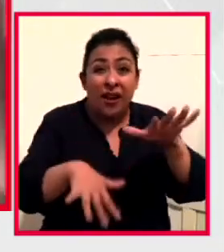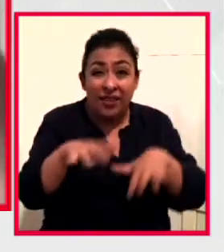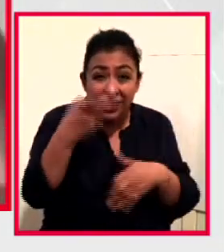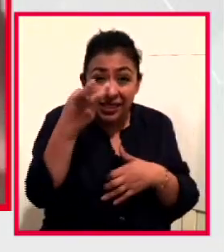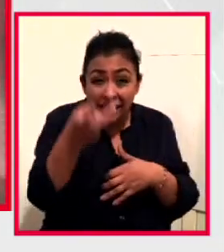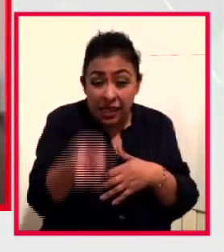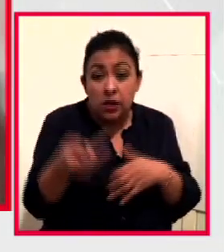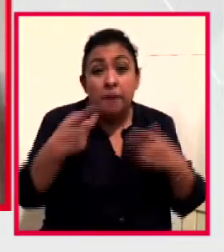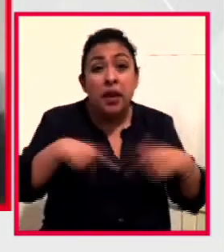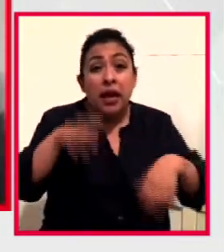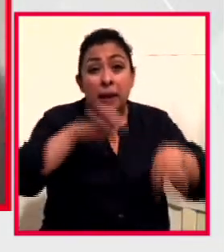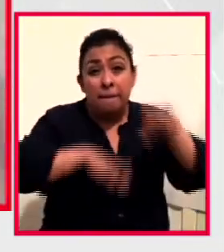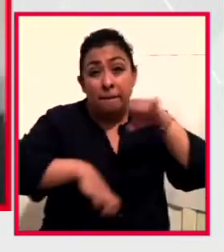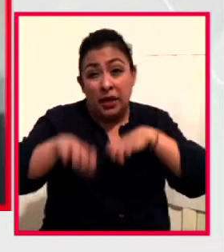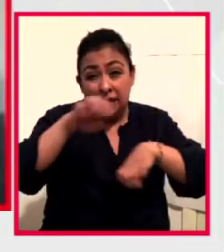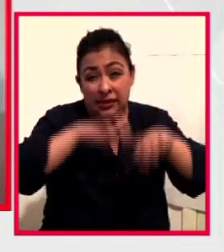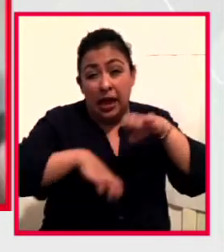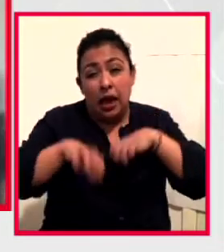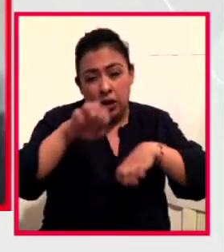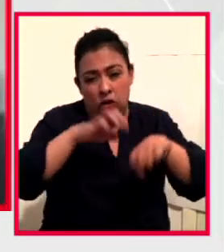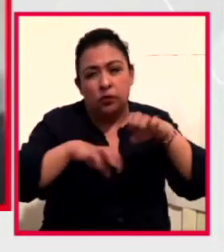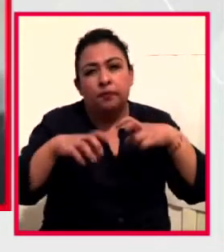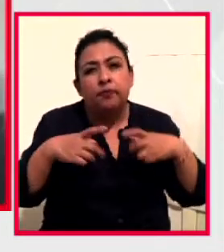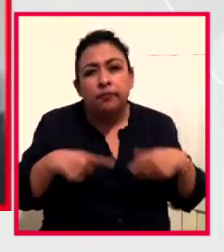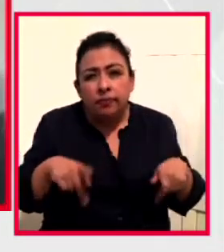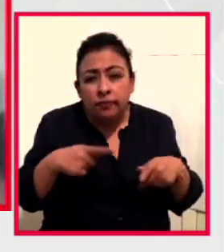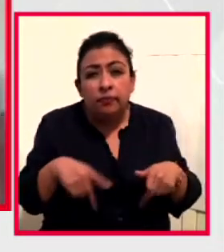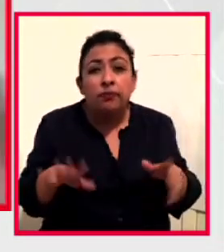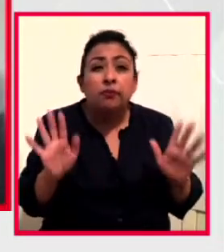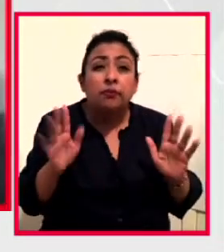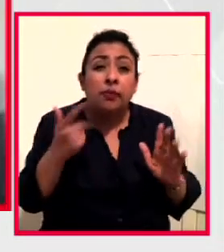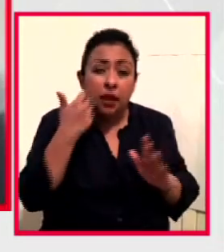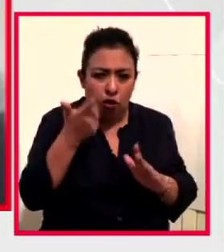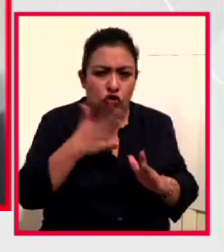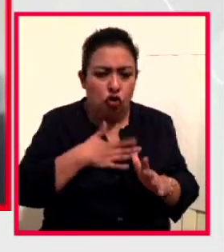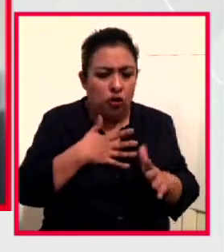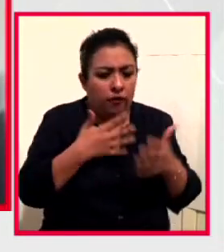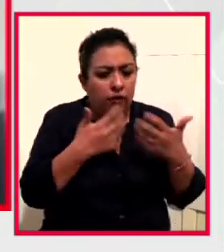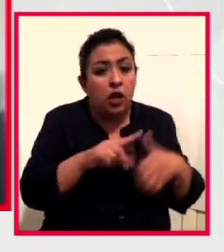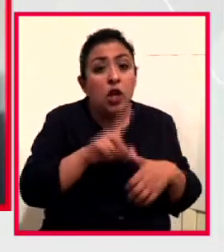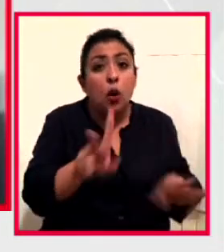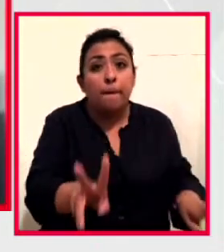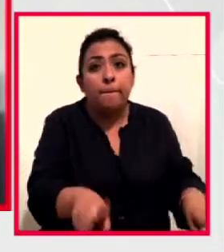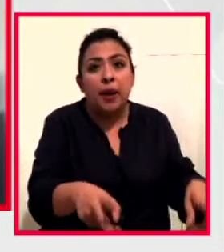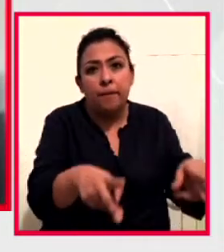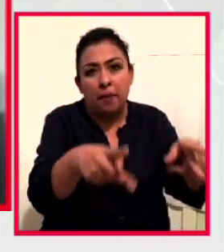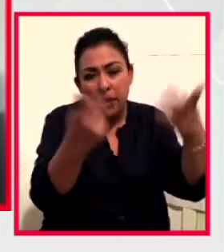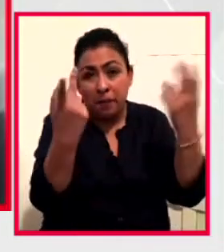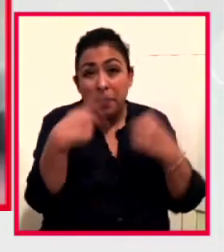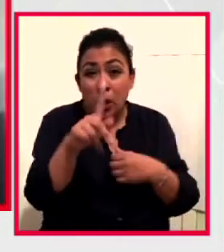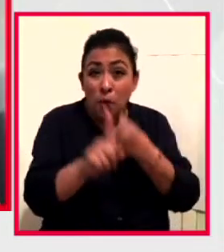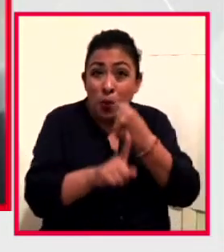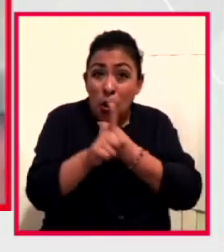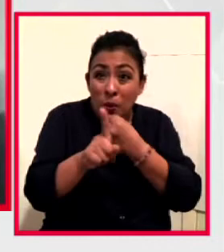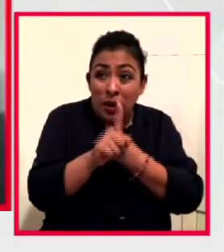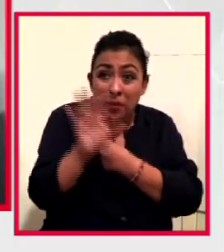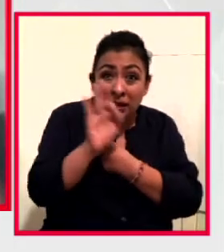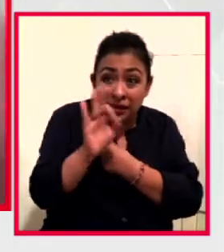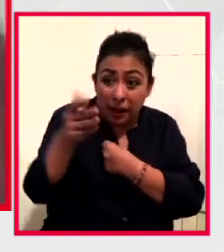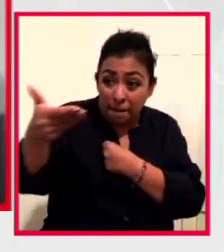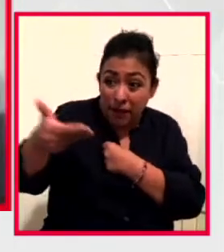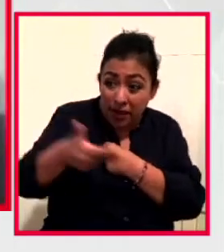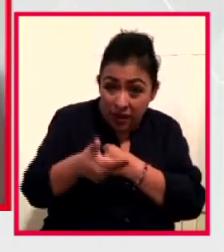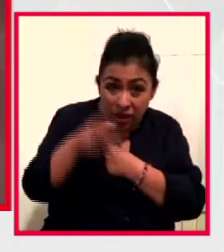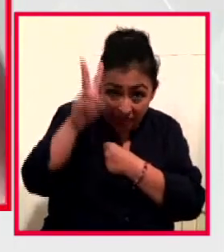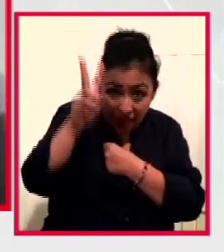empresarios que nos arengan a que las fabriquemos y luego las vendamos, pero el problema es que si no tenemos un pedido de alguien que